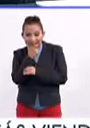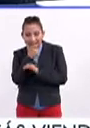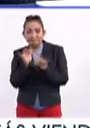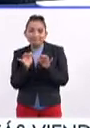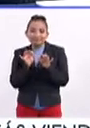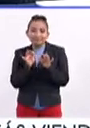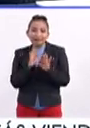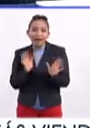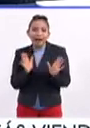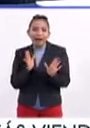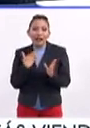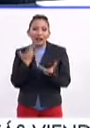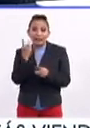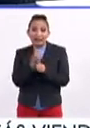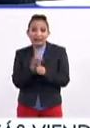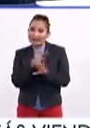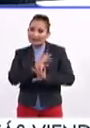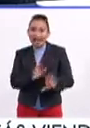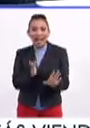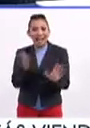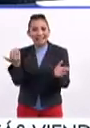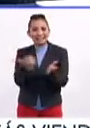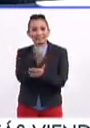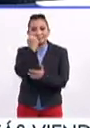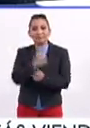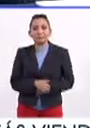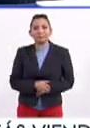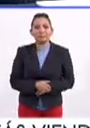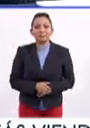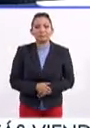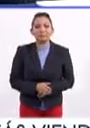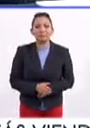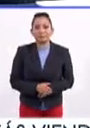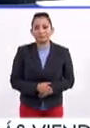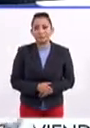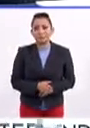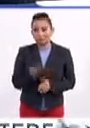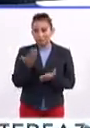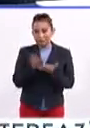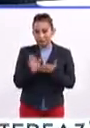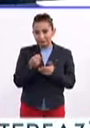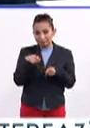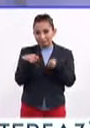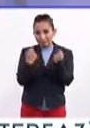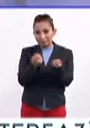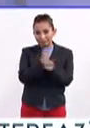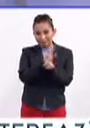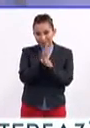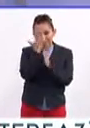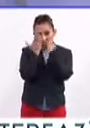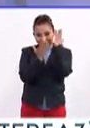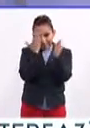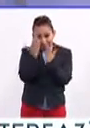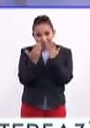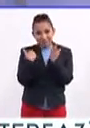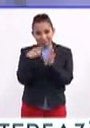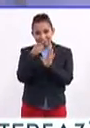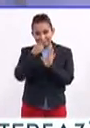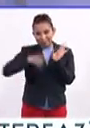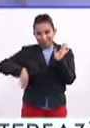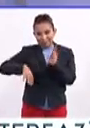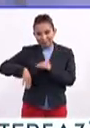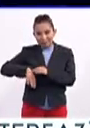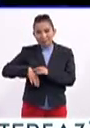y pues ya fue, la tercera es la vencida. Además de, pues el beneficio académico, ver, como ya lo